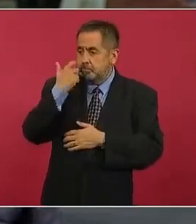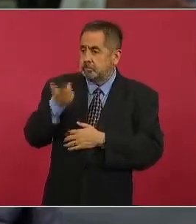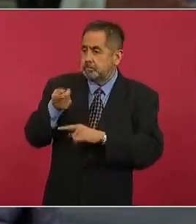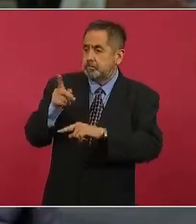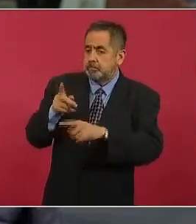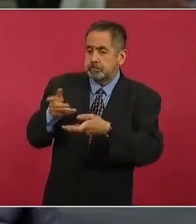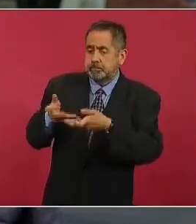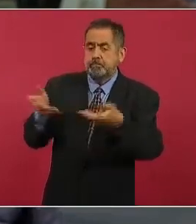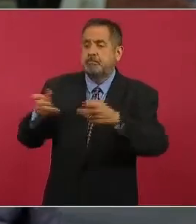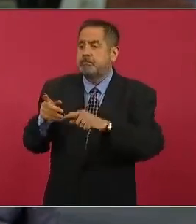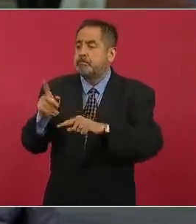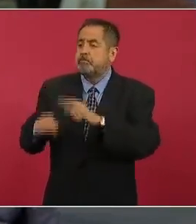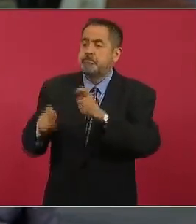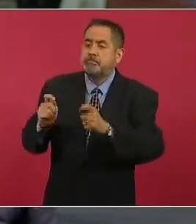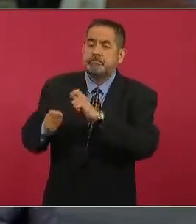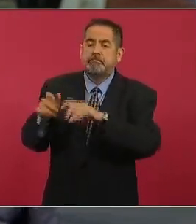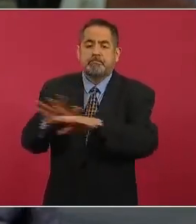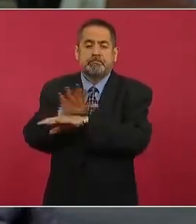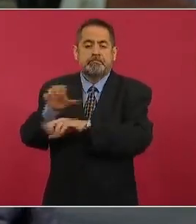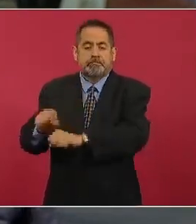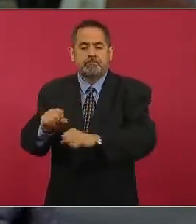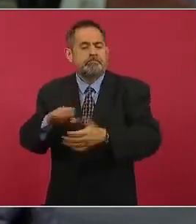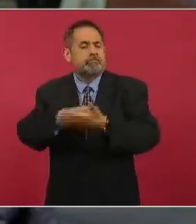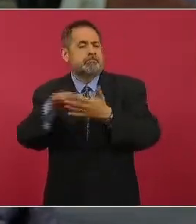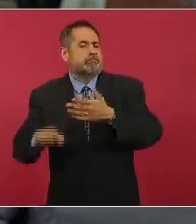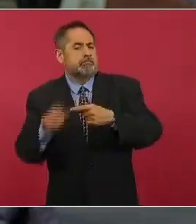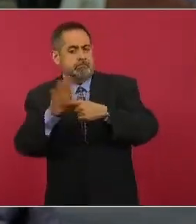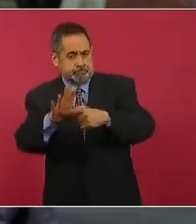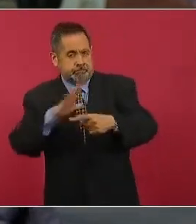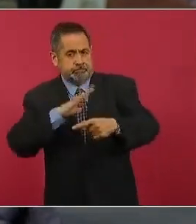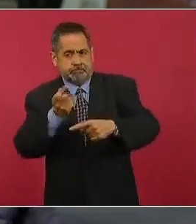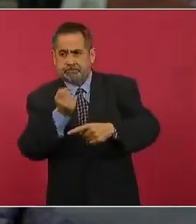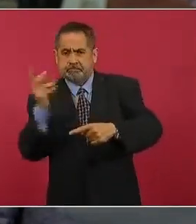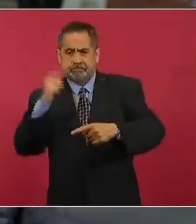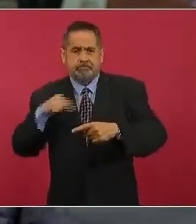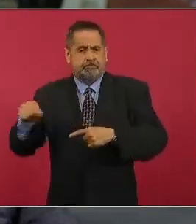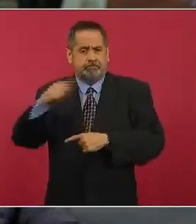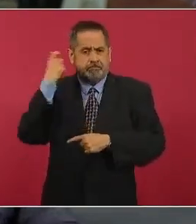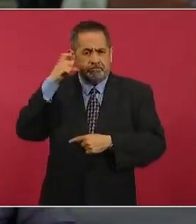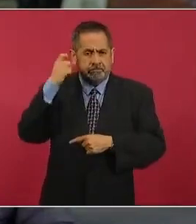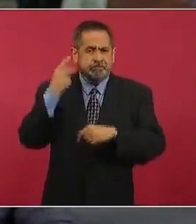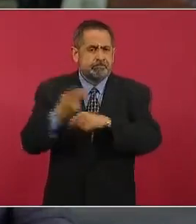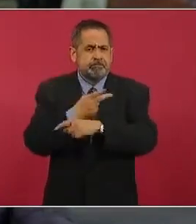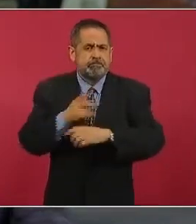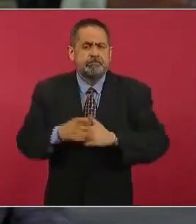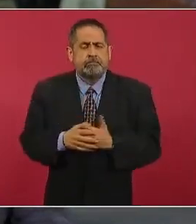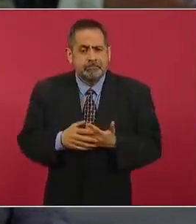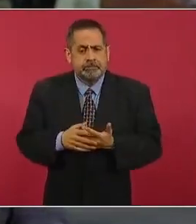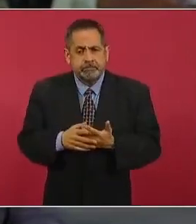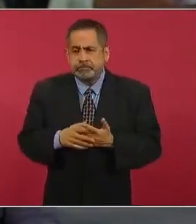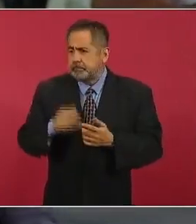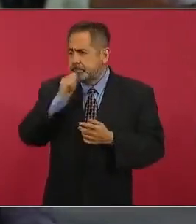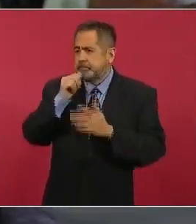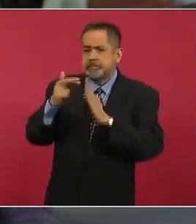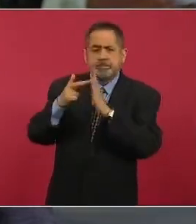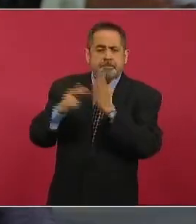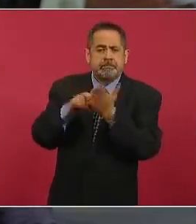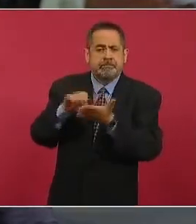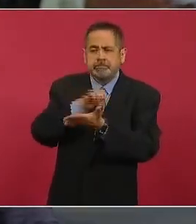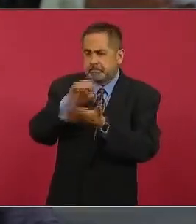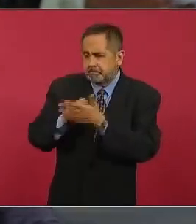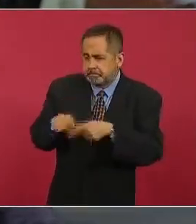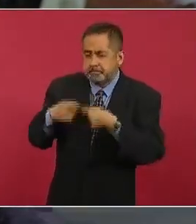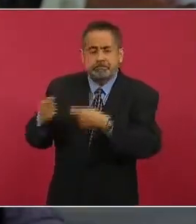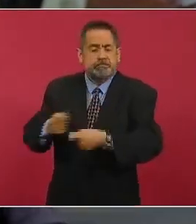colonia y digo y pongo un ejemplo como esta colonia porque hay varias en el estado de Querétaro que no se han regularizado por parte del